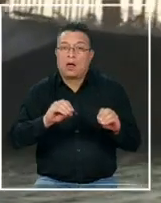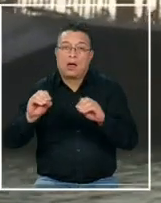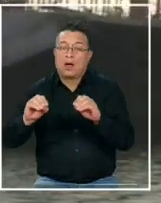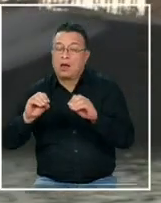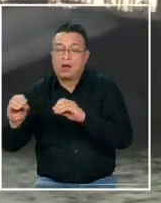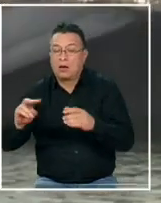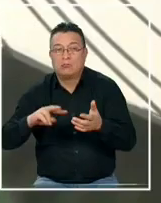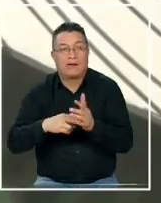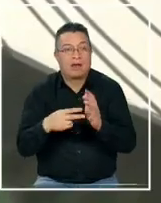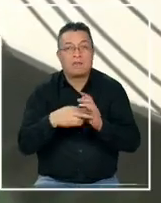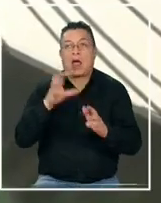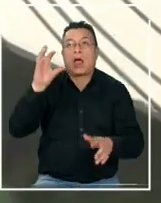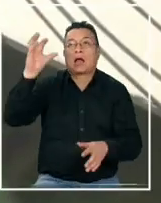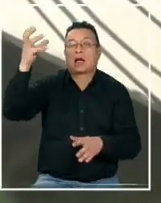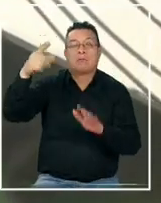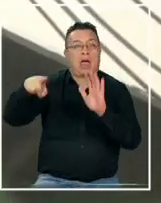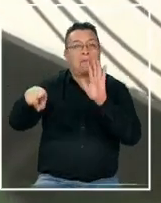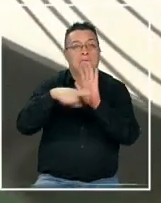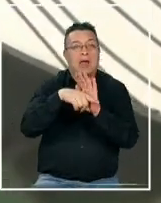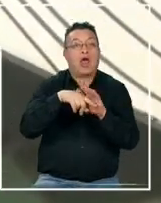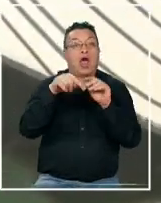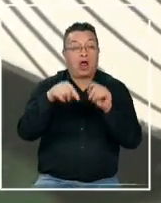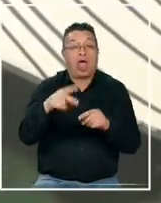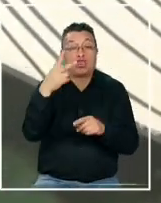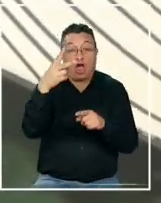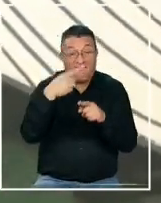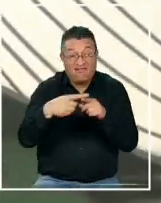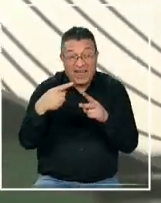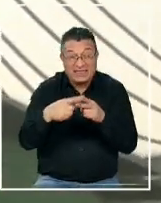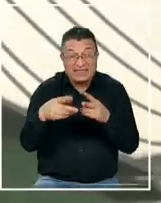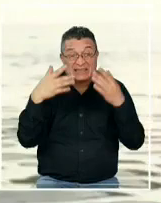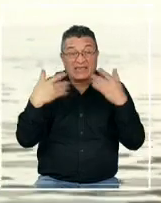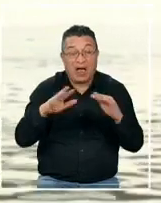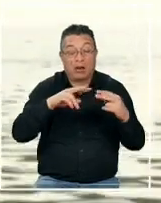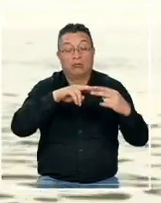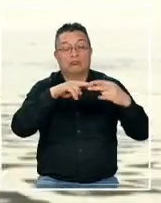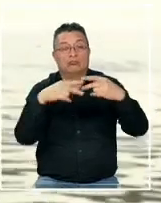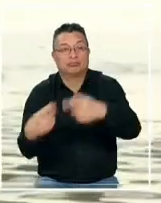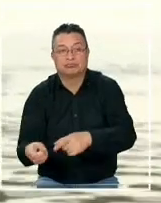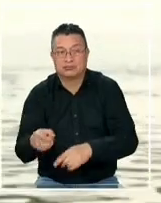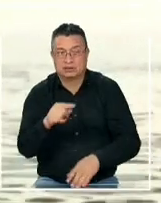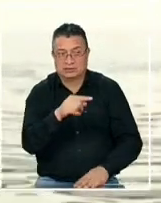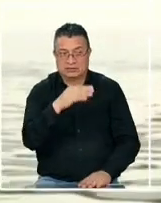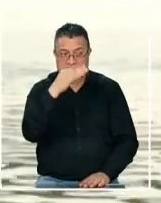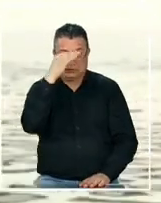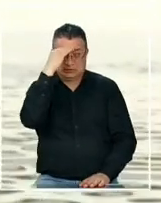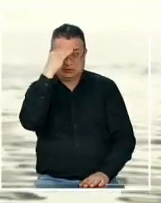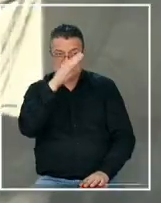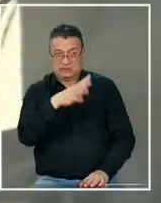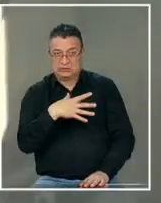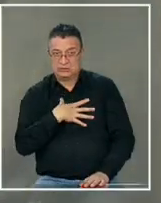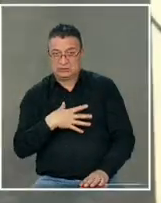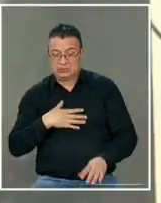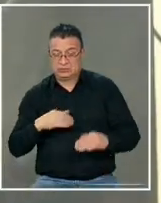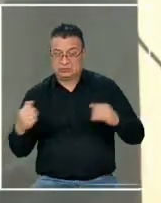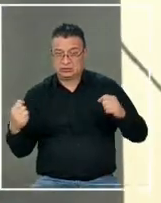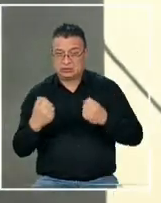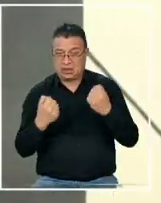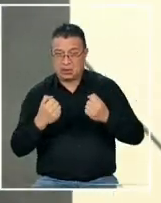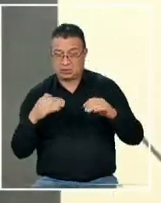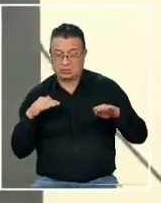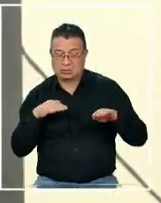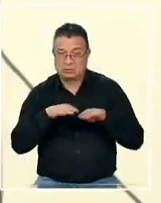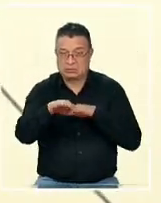producto del mal clima y ahora nuevamente dos veces en un año parece que no hay tanta confianza tampoco en cruzar ese puente eso decía las